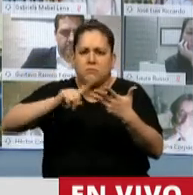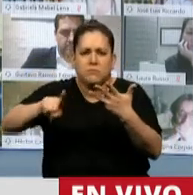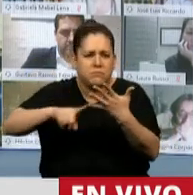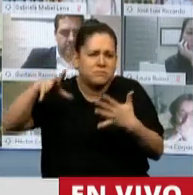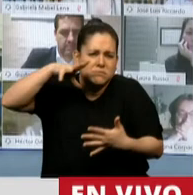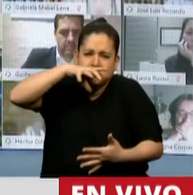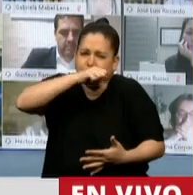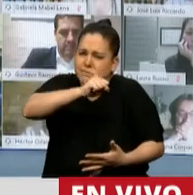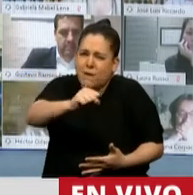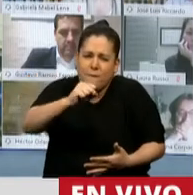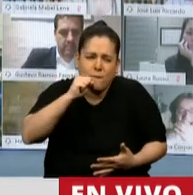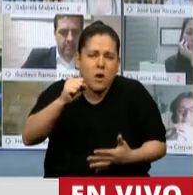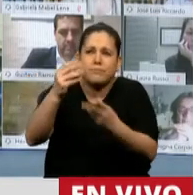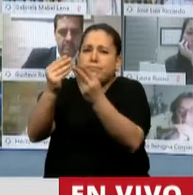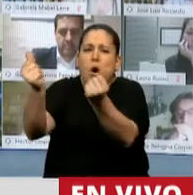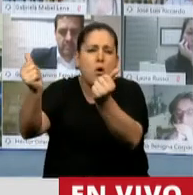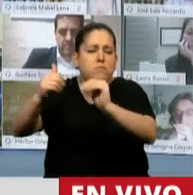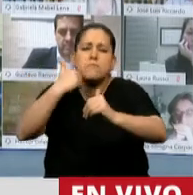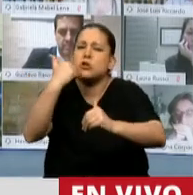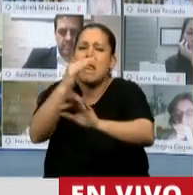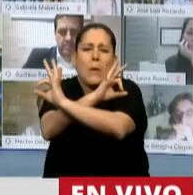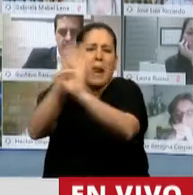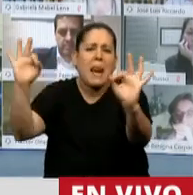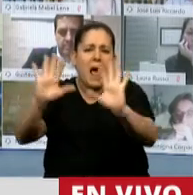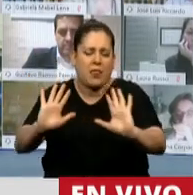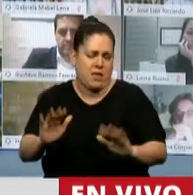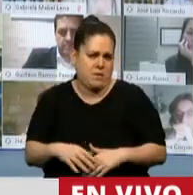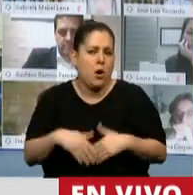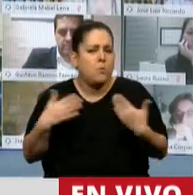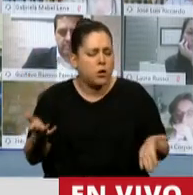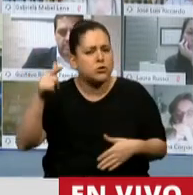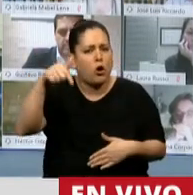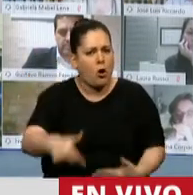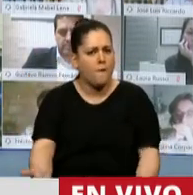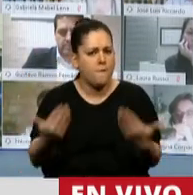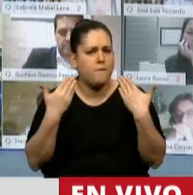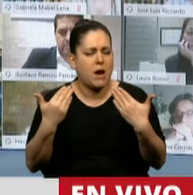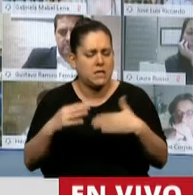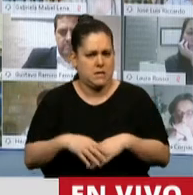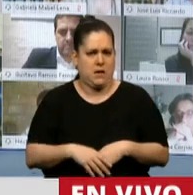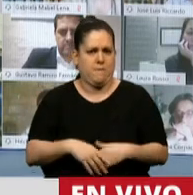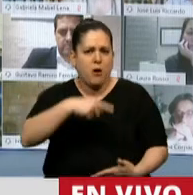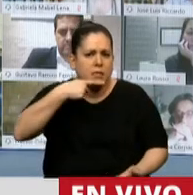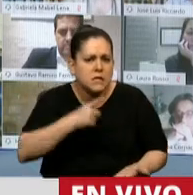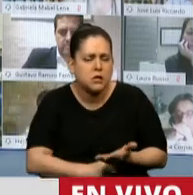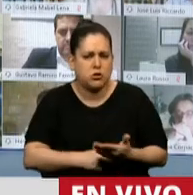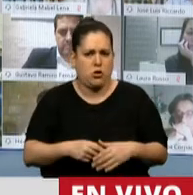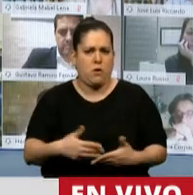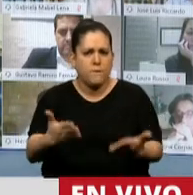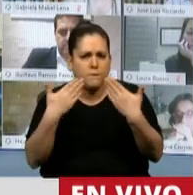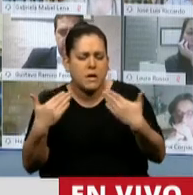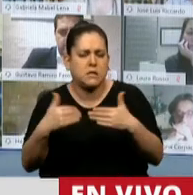sea así. Así que venimos a celebrar a la política, venimos a celebrar estas iniciativas, venimos a